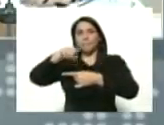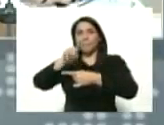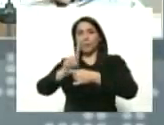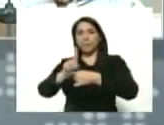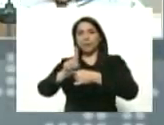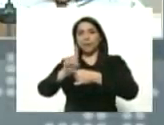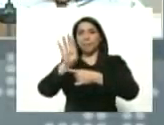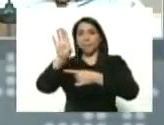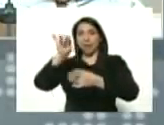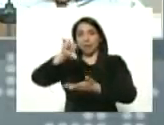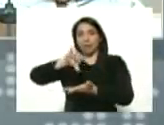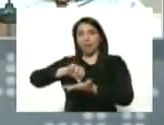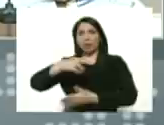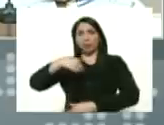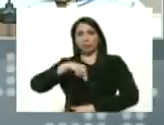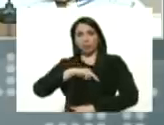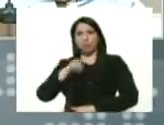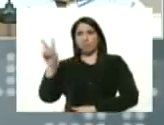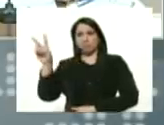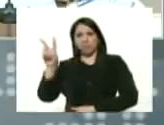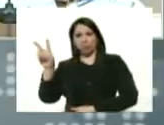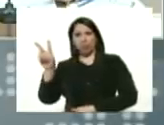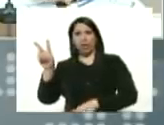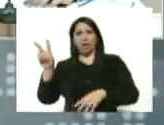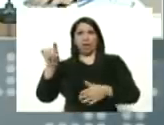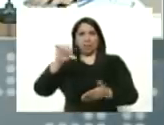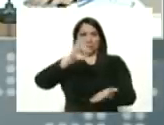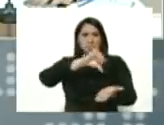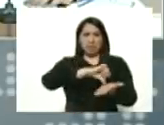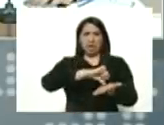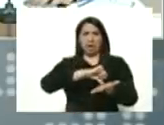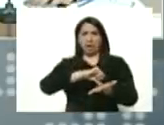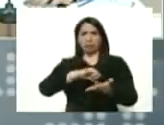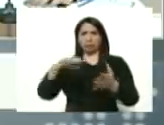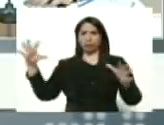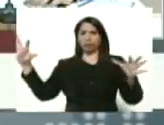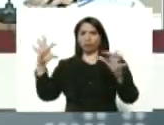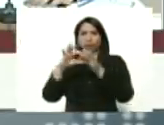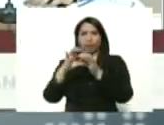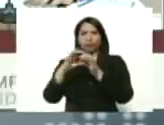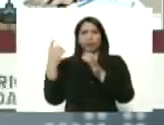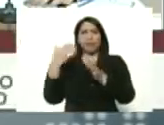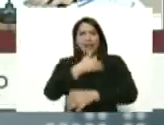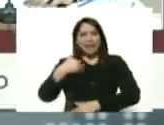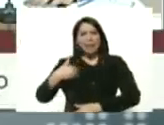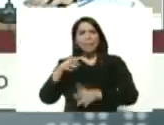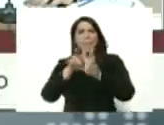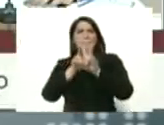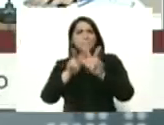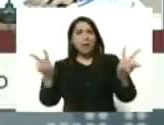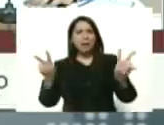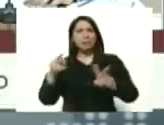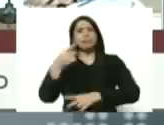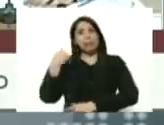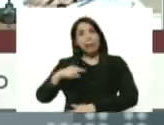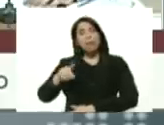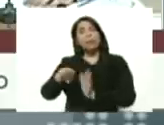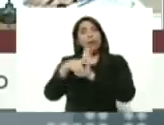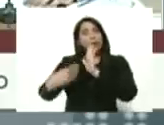Venezuela Irán queremos paz tenemos derecho a comerciar